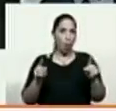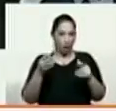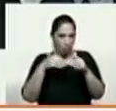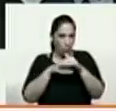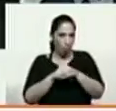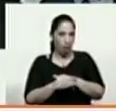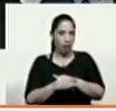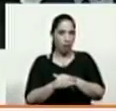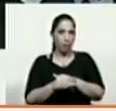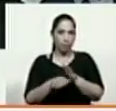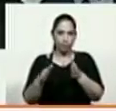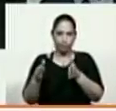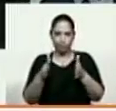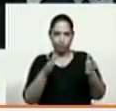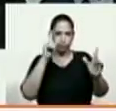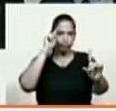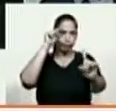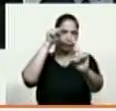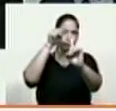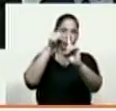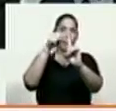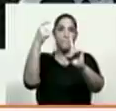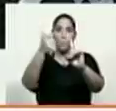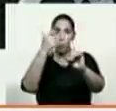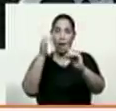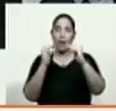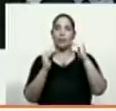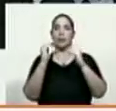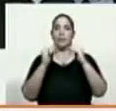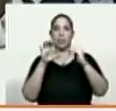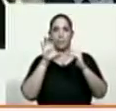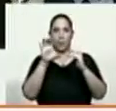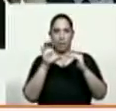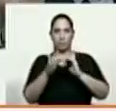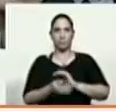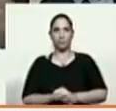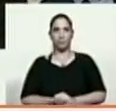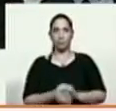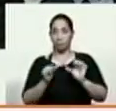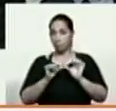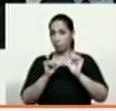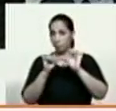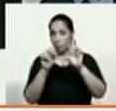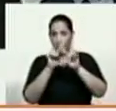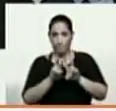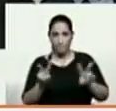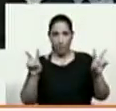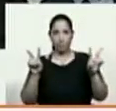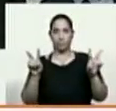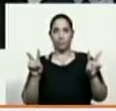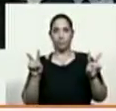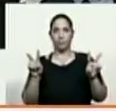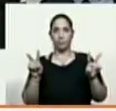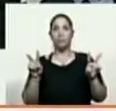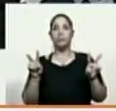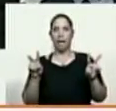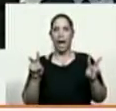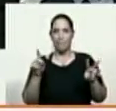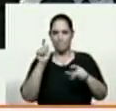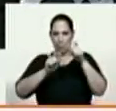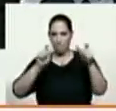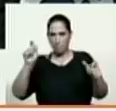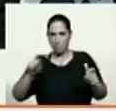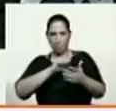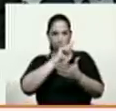se encaminan aquí a buscar la estabilidad de este país a mantener la paz republicana y la integridad de